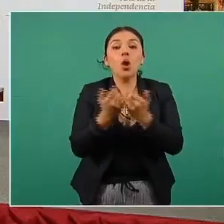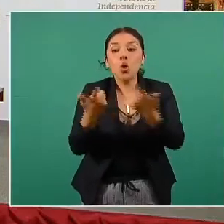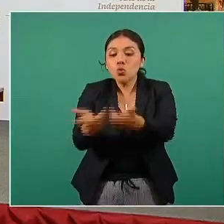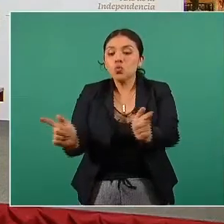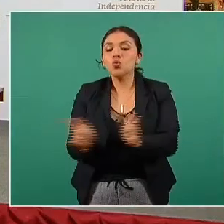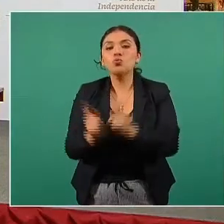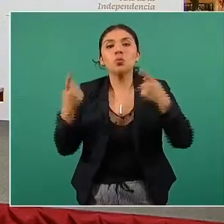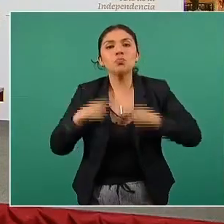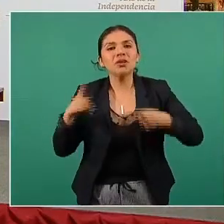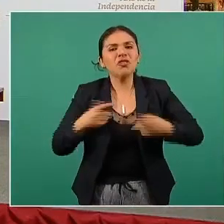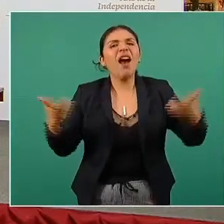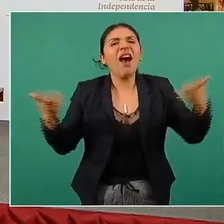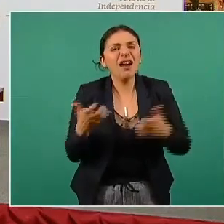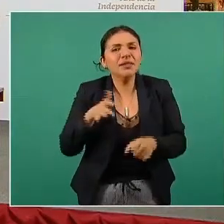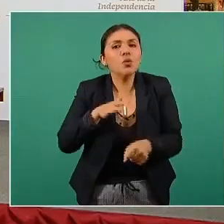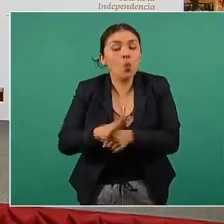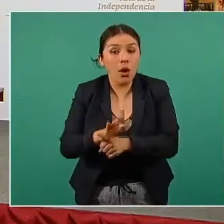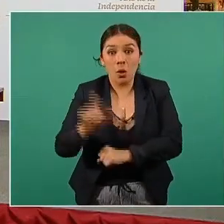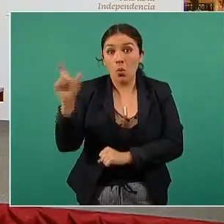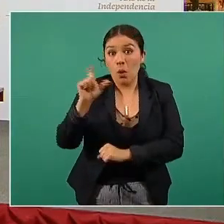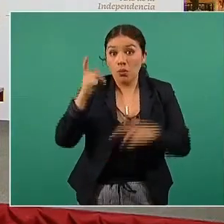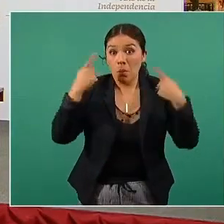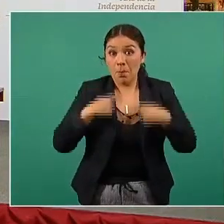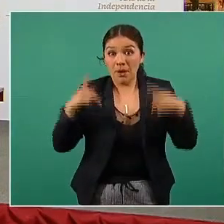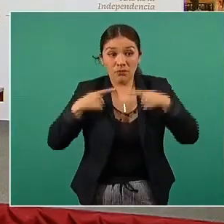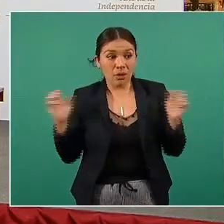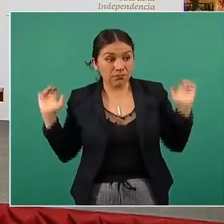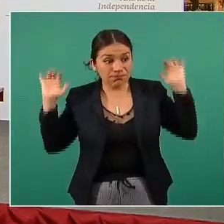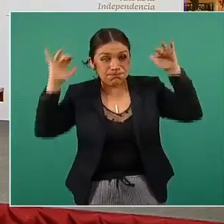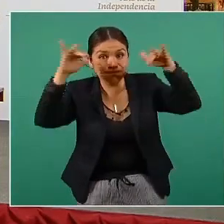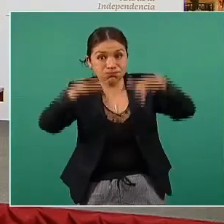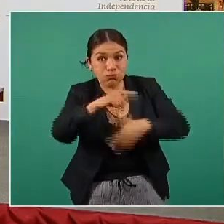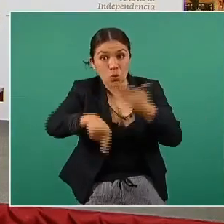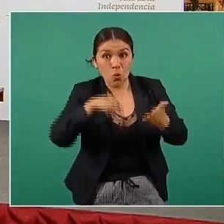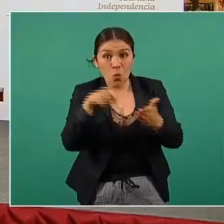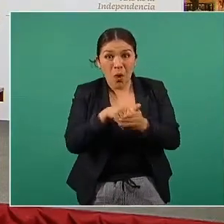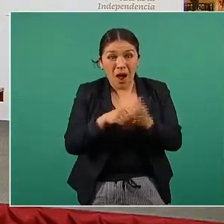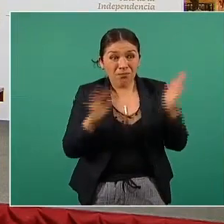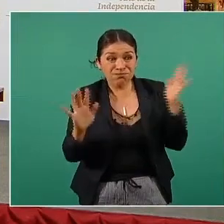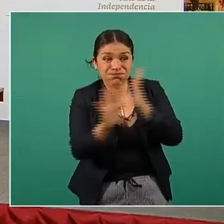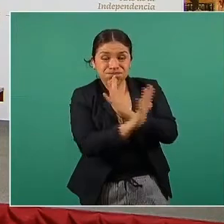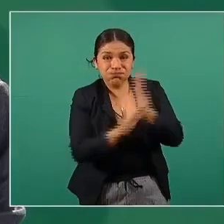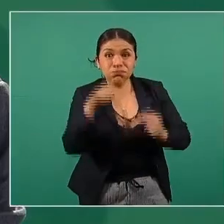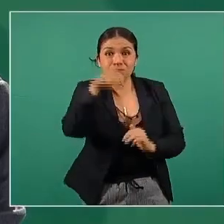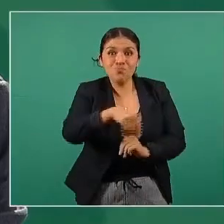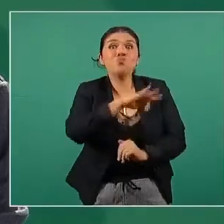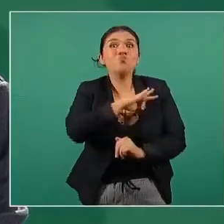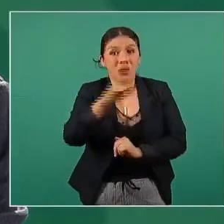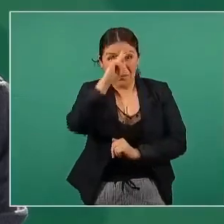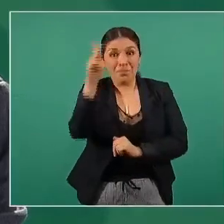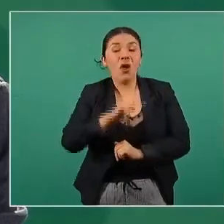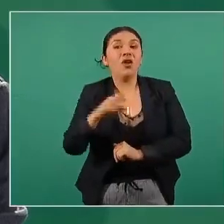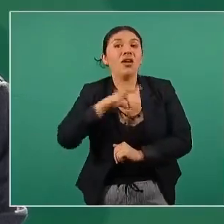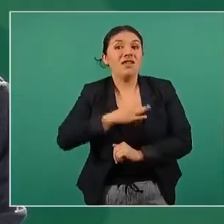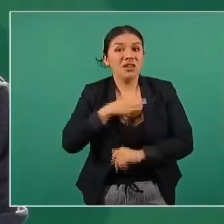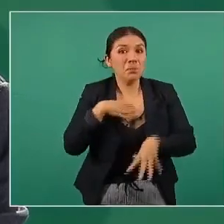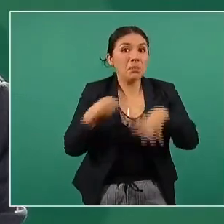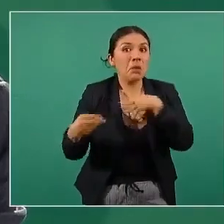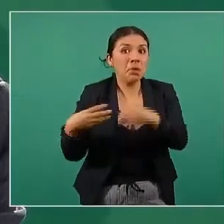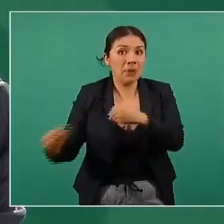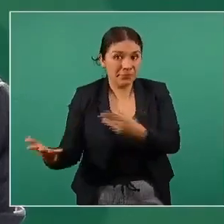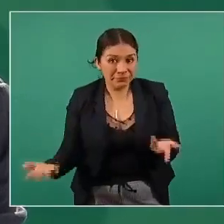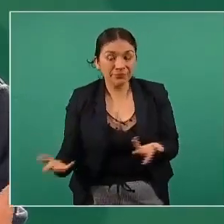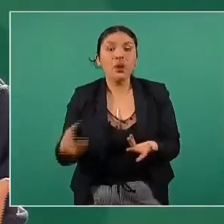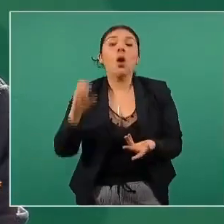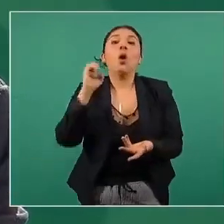Cuando las personas se congregan, aumenta el riesgo de infección. Y por lo tanto, cuando